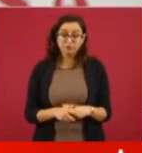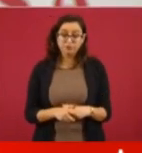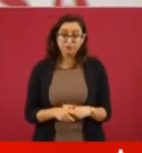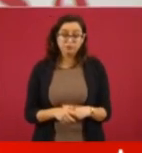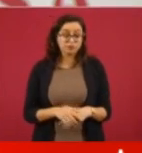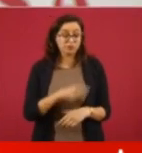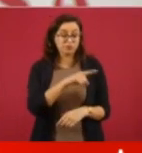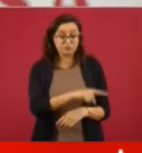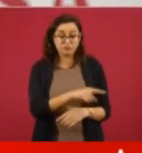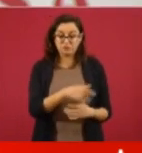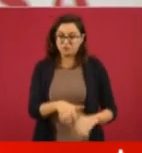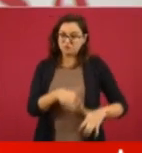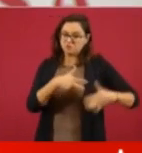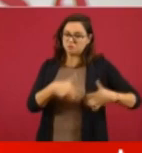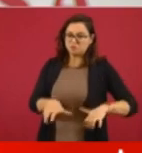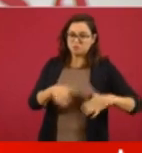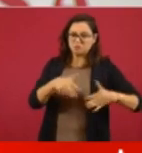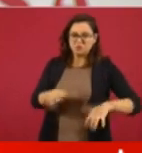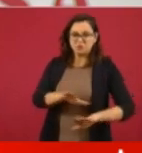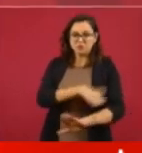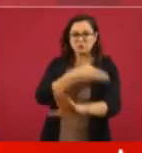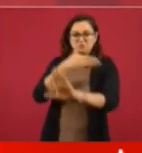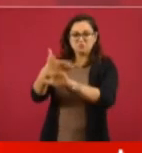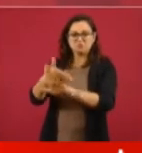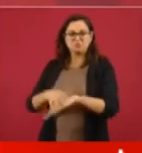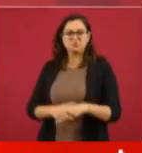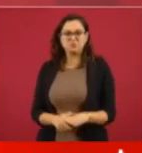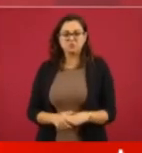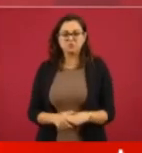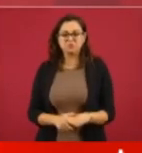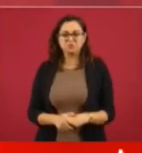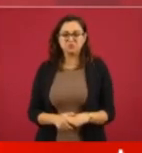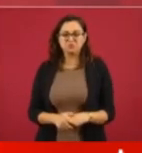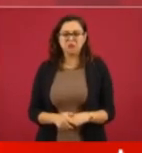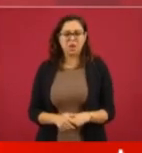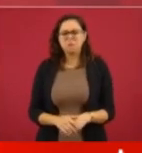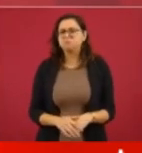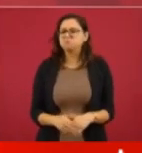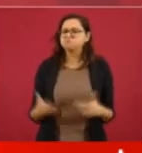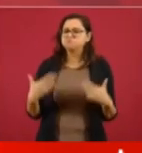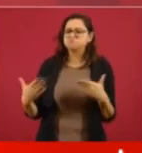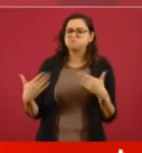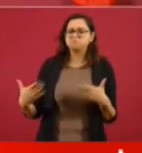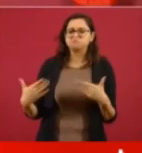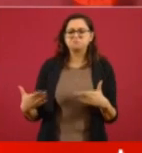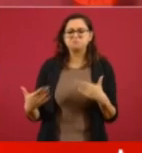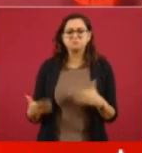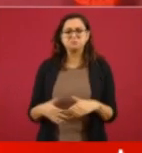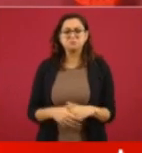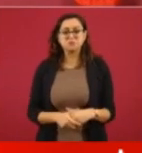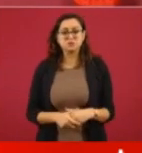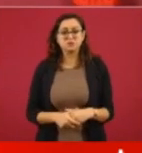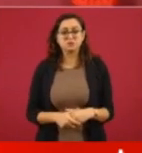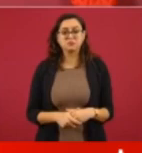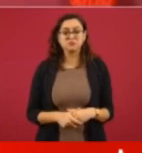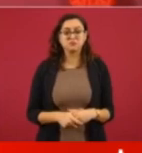contra de nosotros, no cuestionaran de que